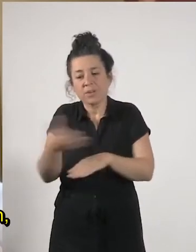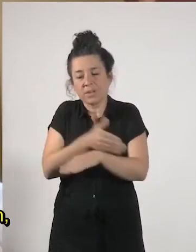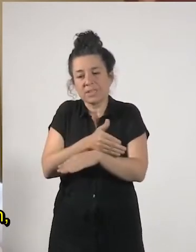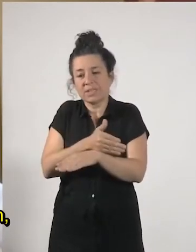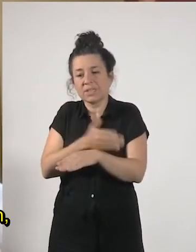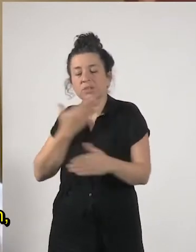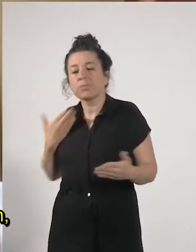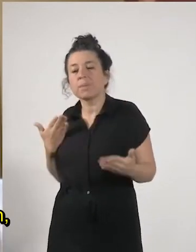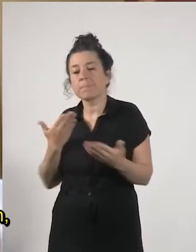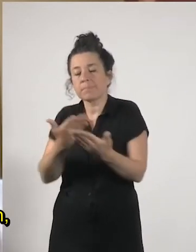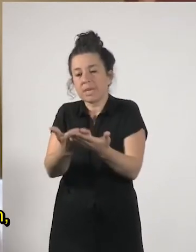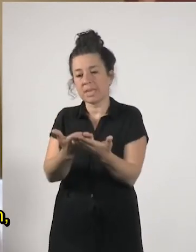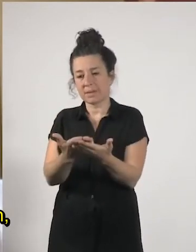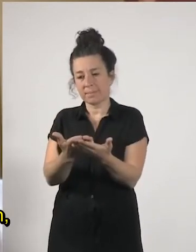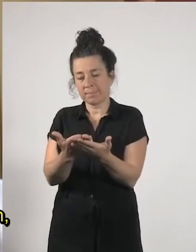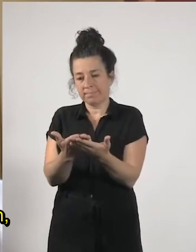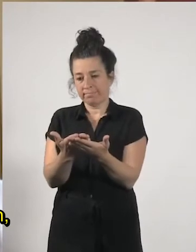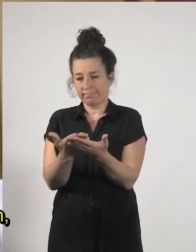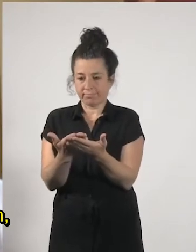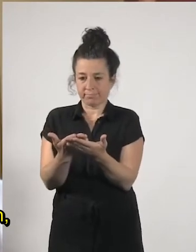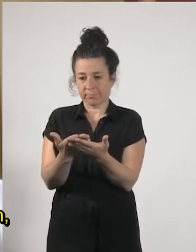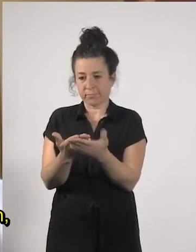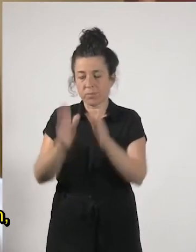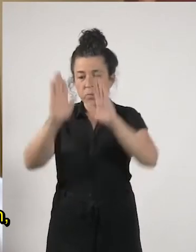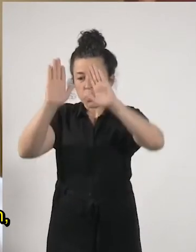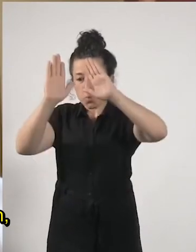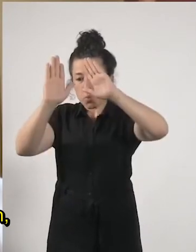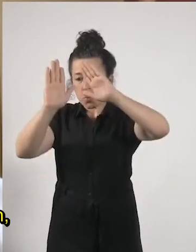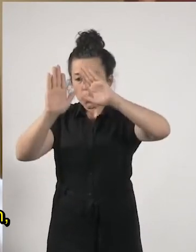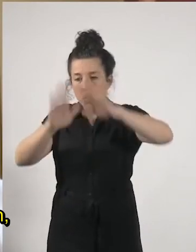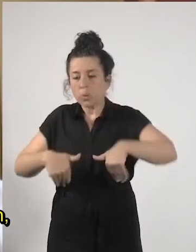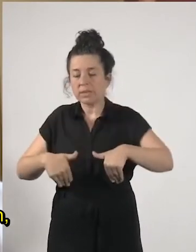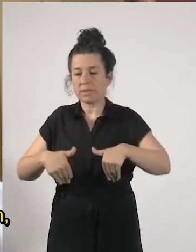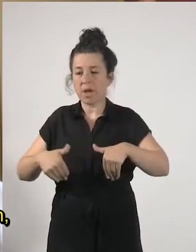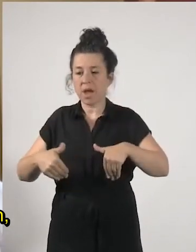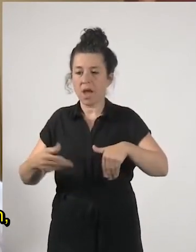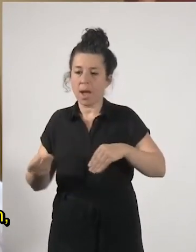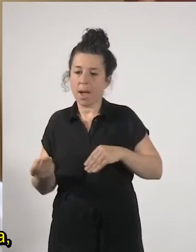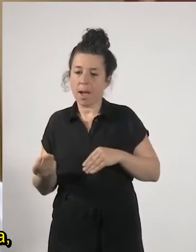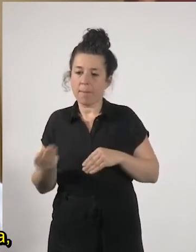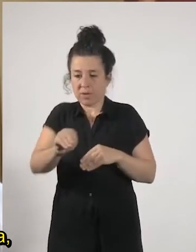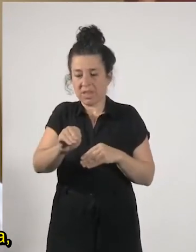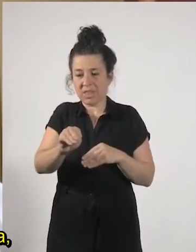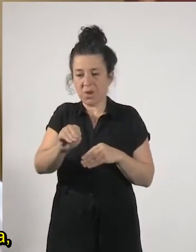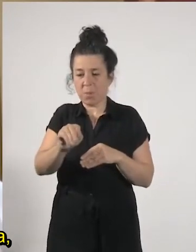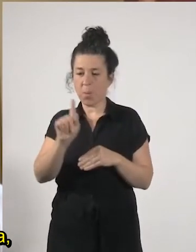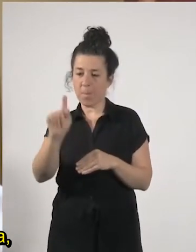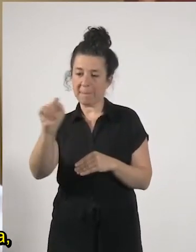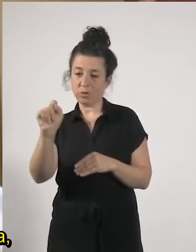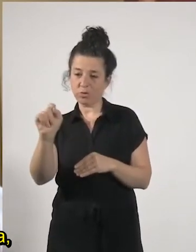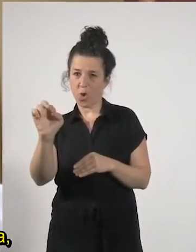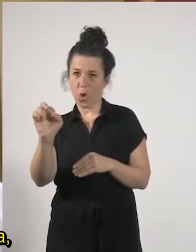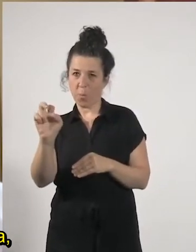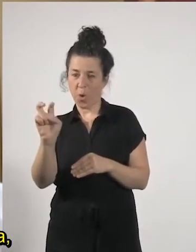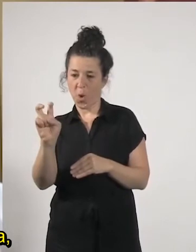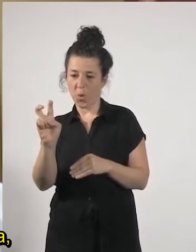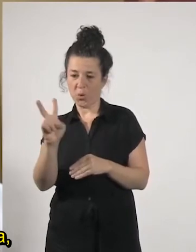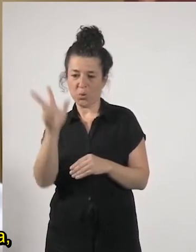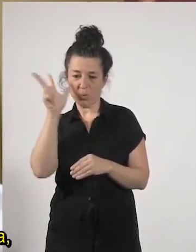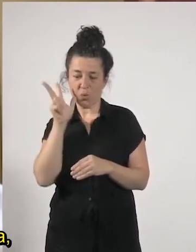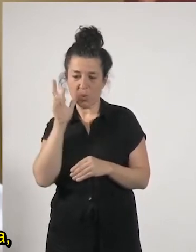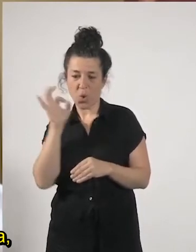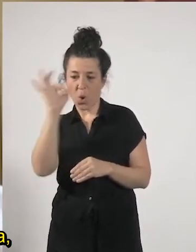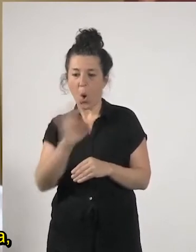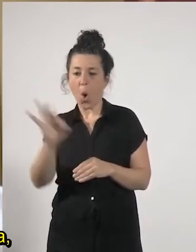pedir la última aportación el minuto de oro me gustaría que nos ayudaseis a que nos